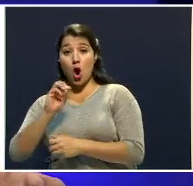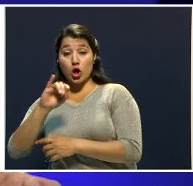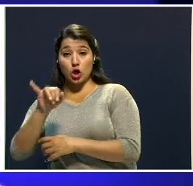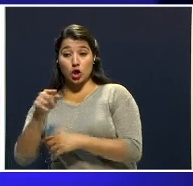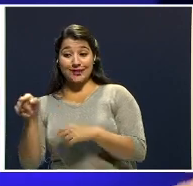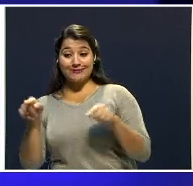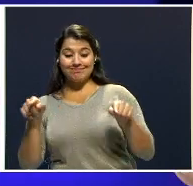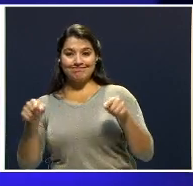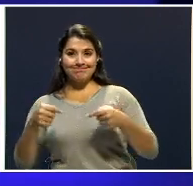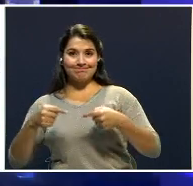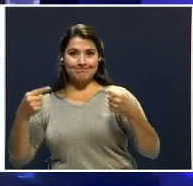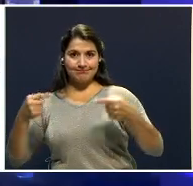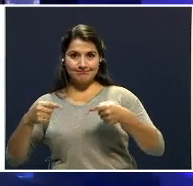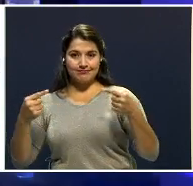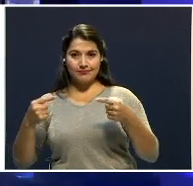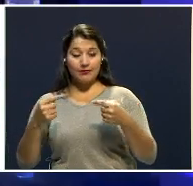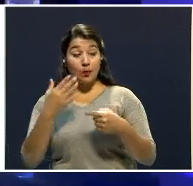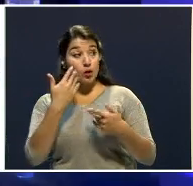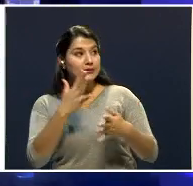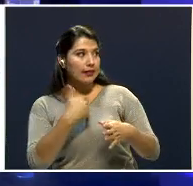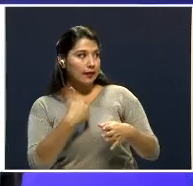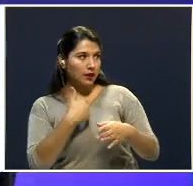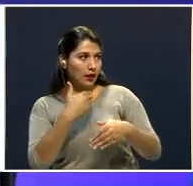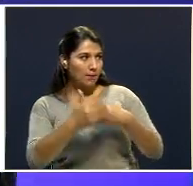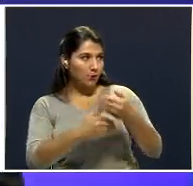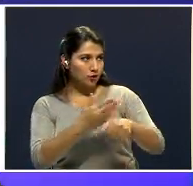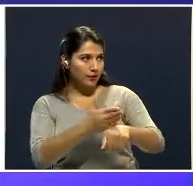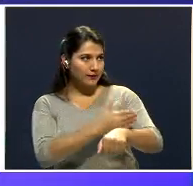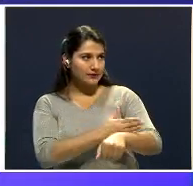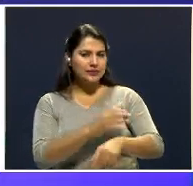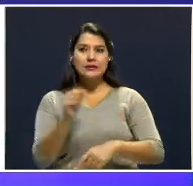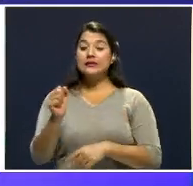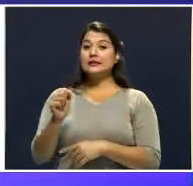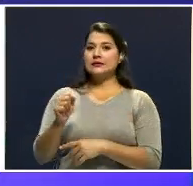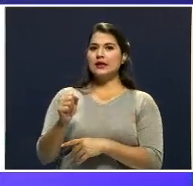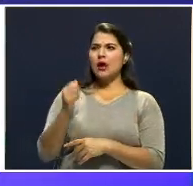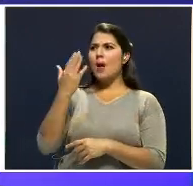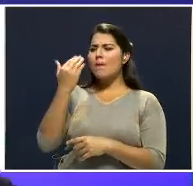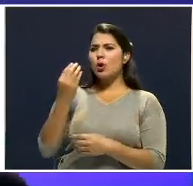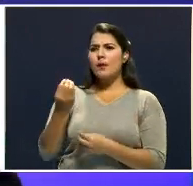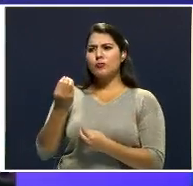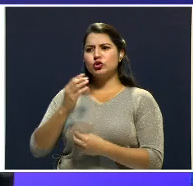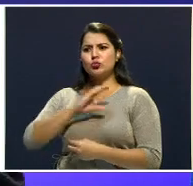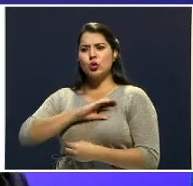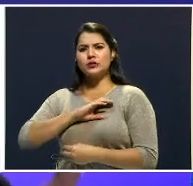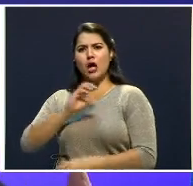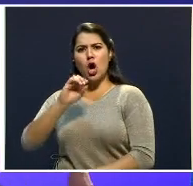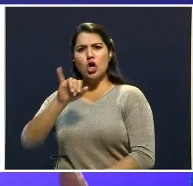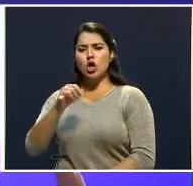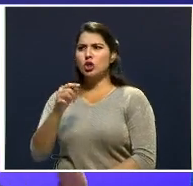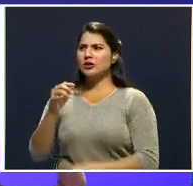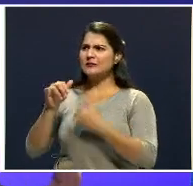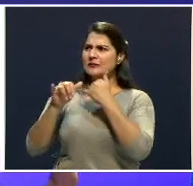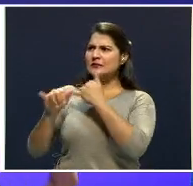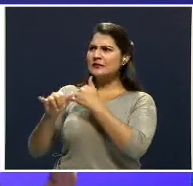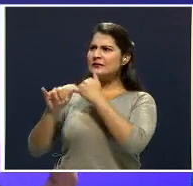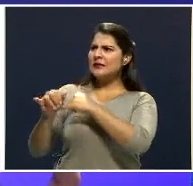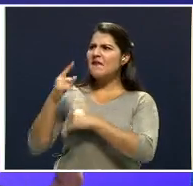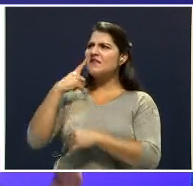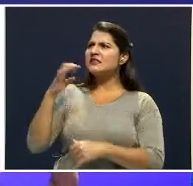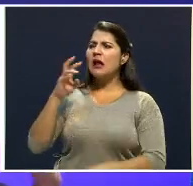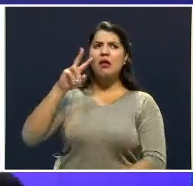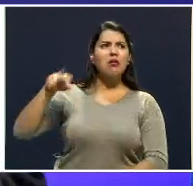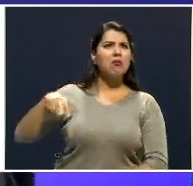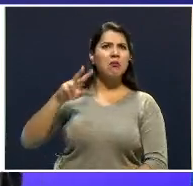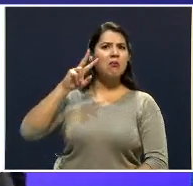Porque el OIJ, y eso está en el expediente también, frecuentes que dejan de los oficiales del OIJ, de que el fiscal no les hacía